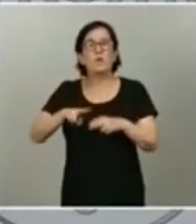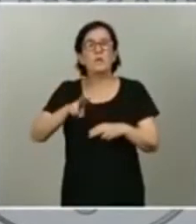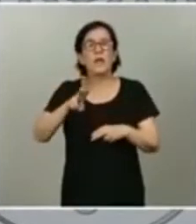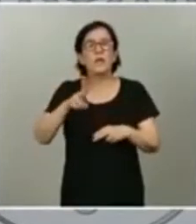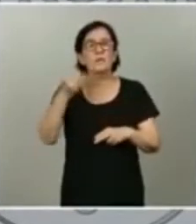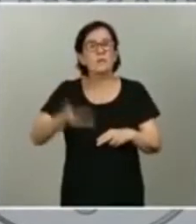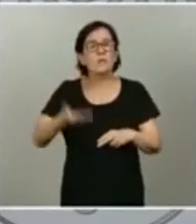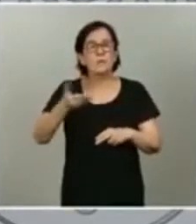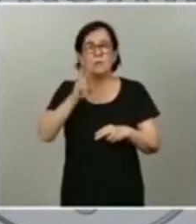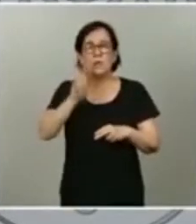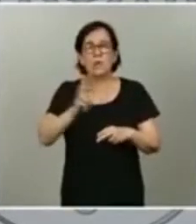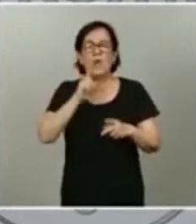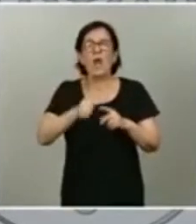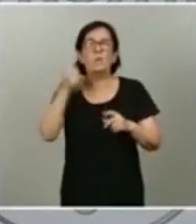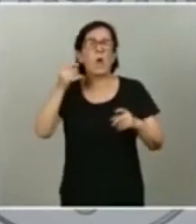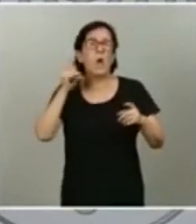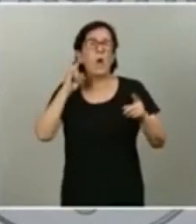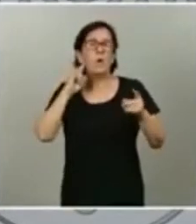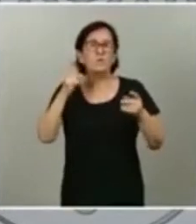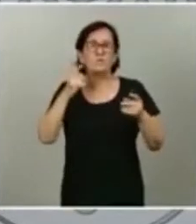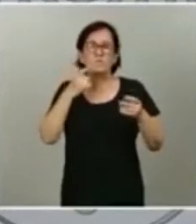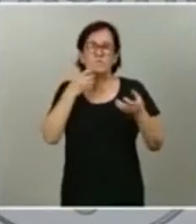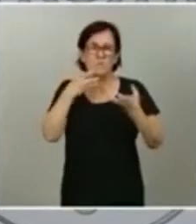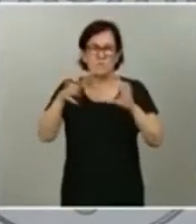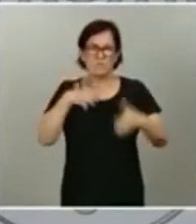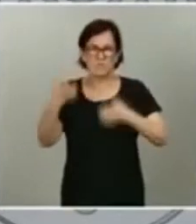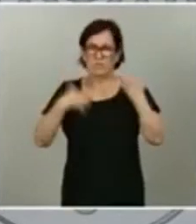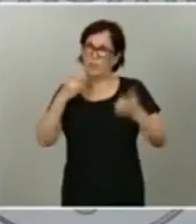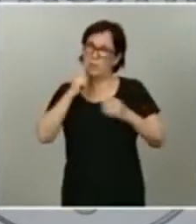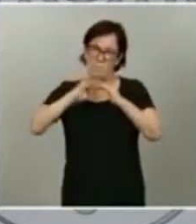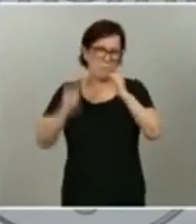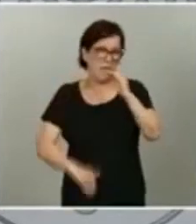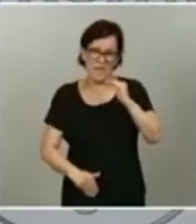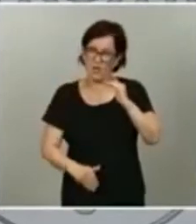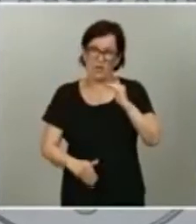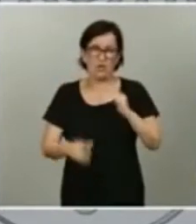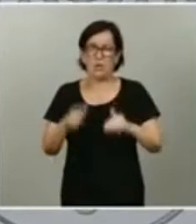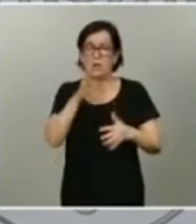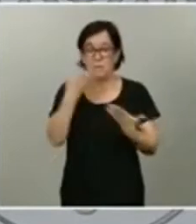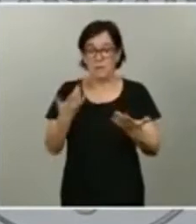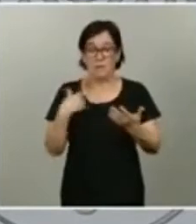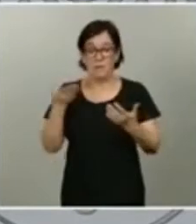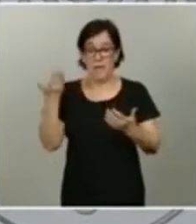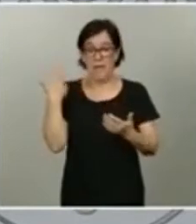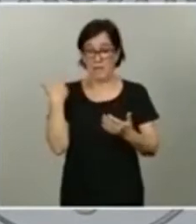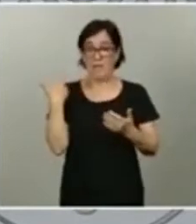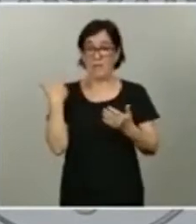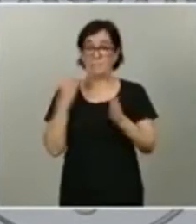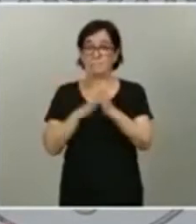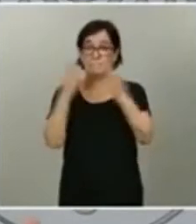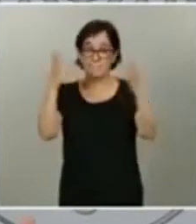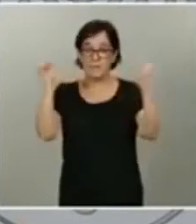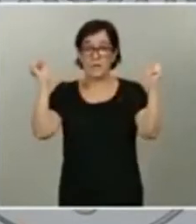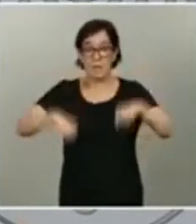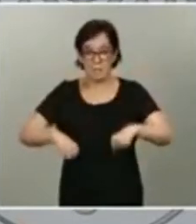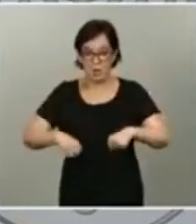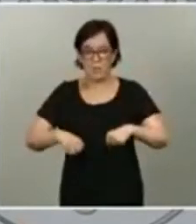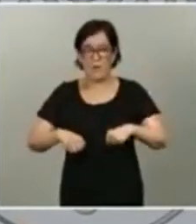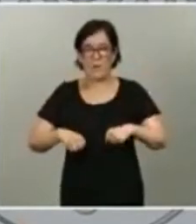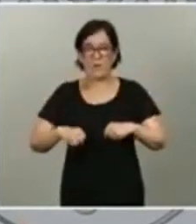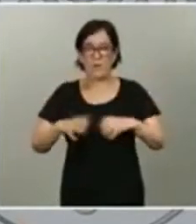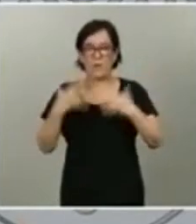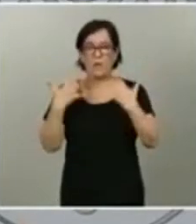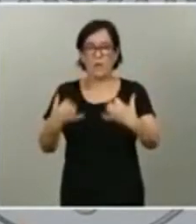menos ruido, menos crispación. Por eso, también celebramos que en el día de ayer se aprobara en el Congreso de los